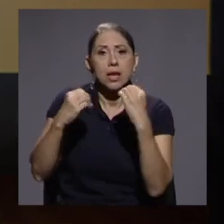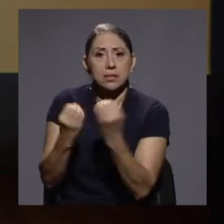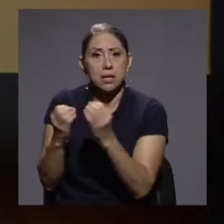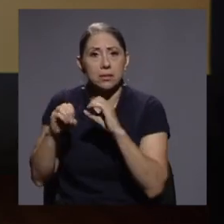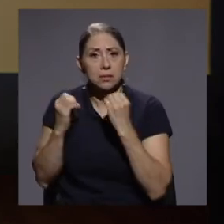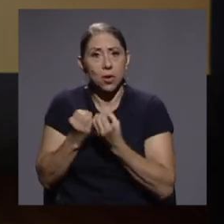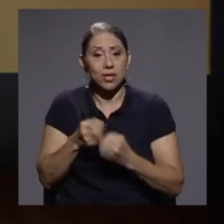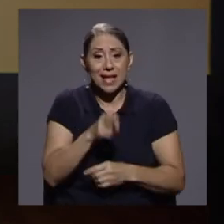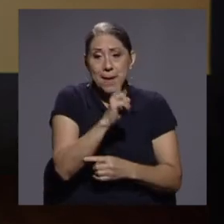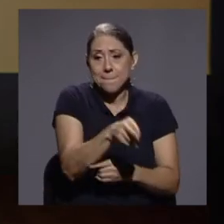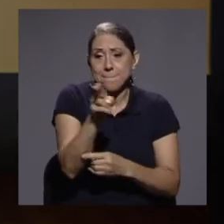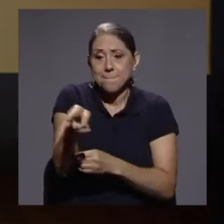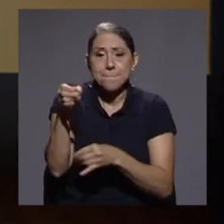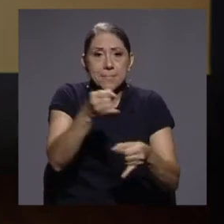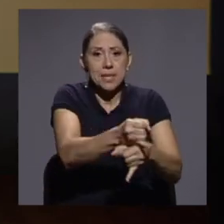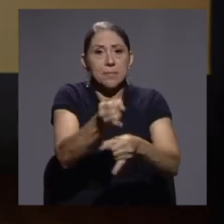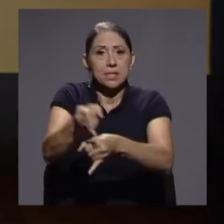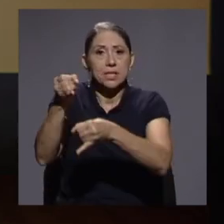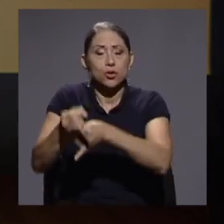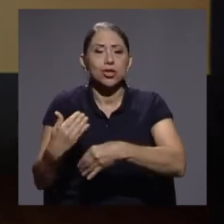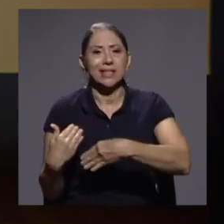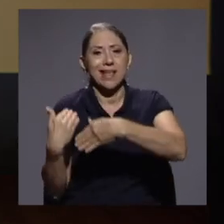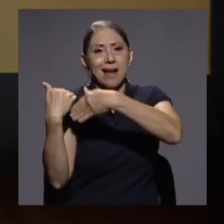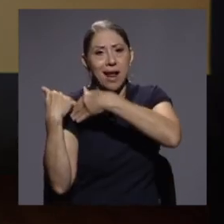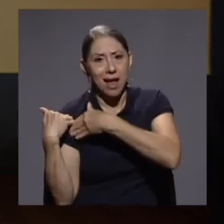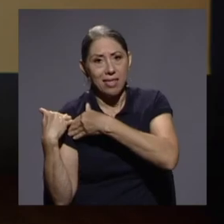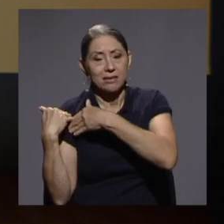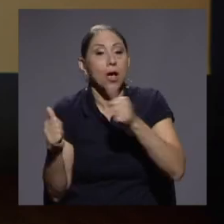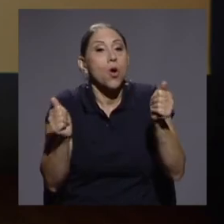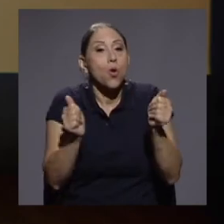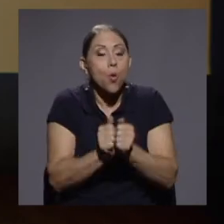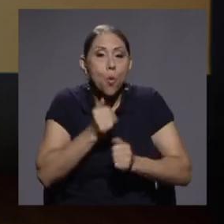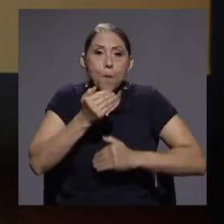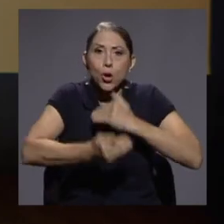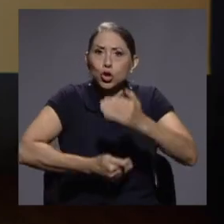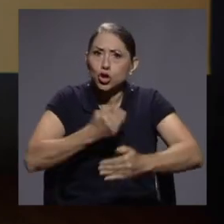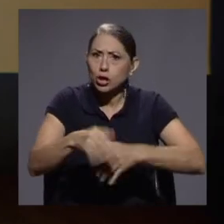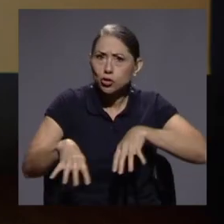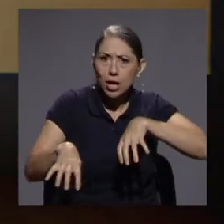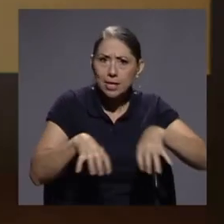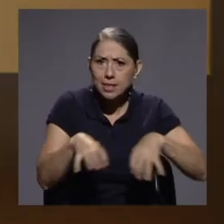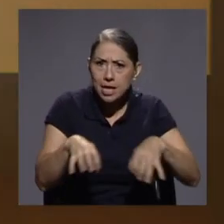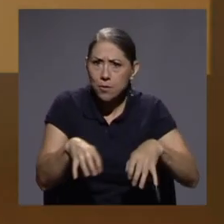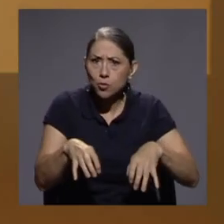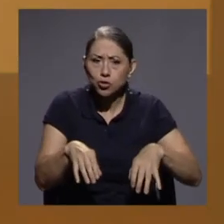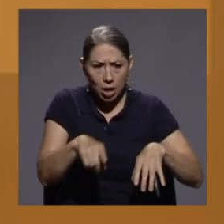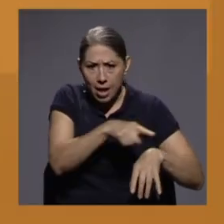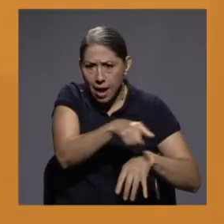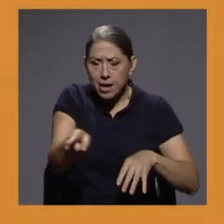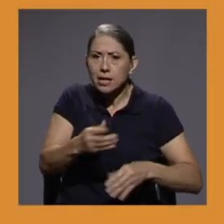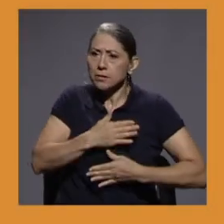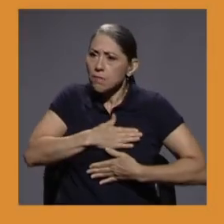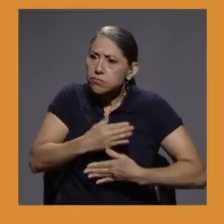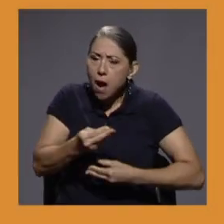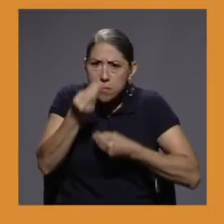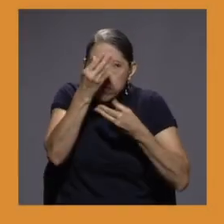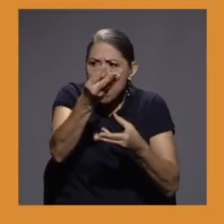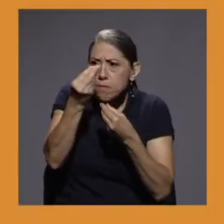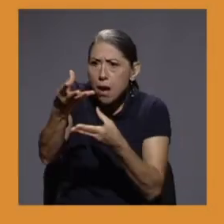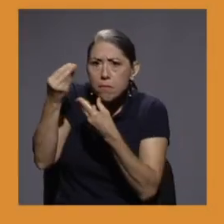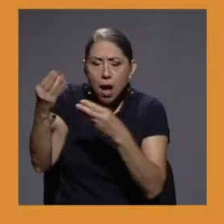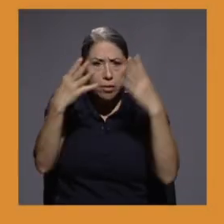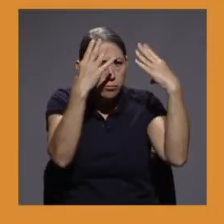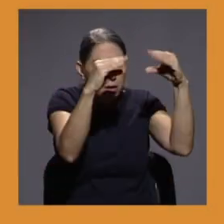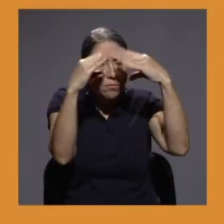sean las encargadas de por medios de procesos proactivos, de disposición de información, transformen esta lógica,